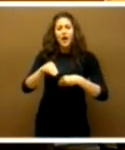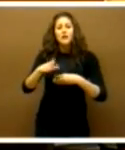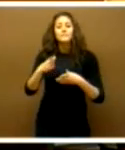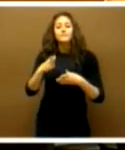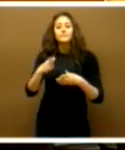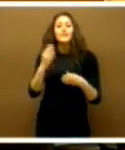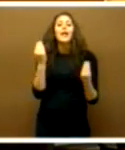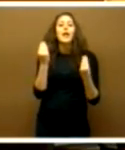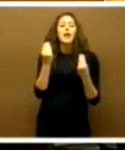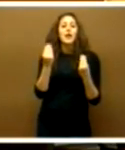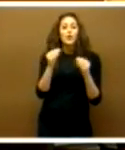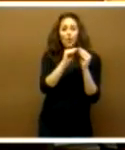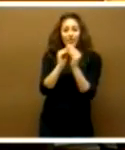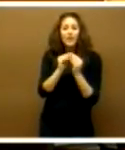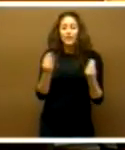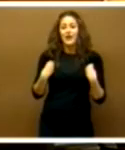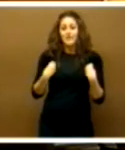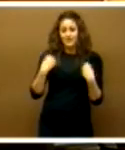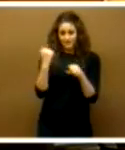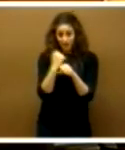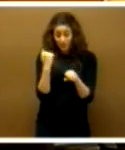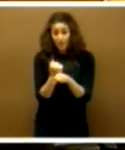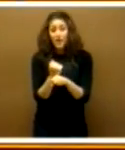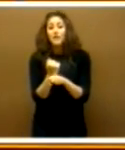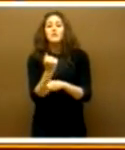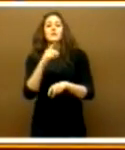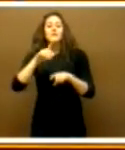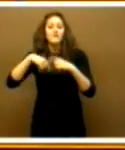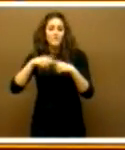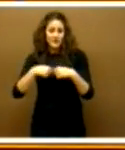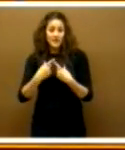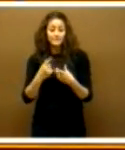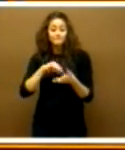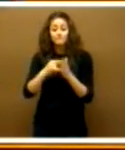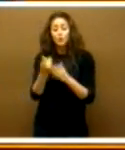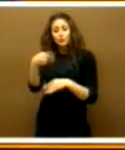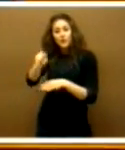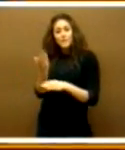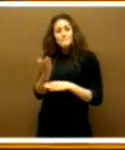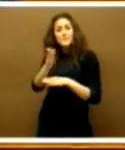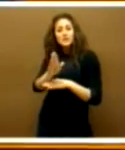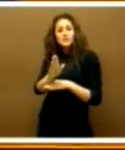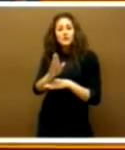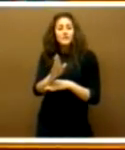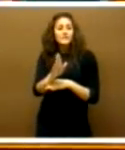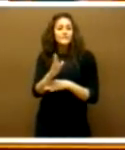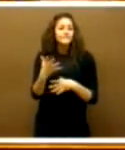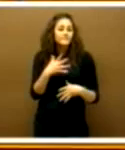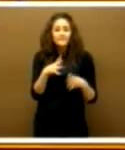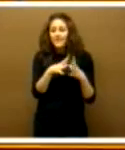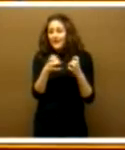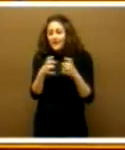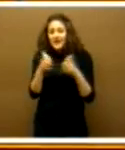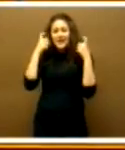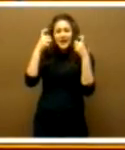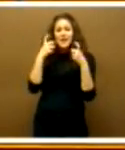laboral y familiar. Y plan de salud que ustedes presentan, pues, en ese afán que tienen ustedes los socialistas y, sobre todo,